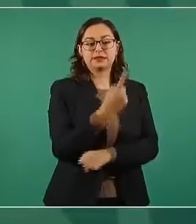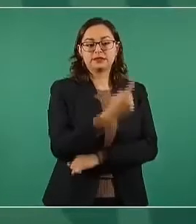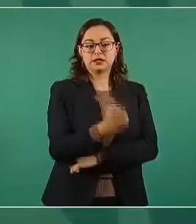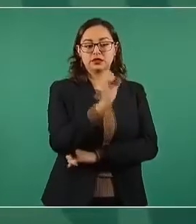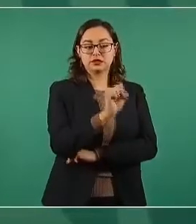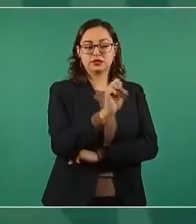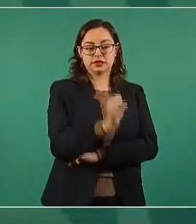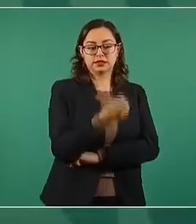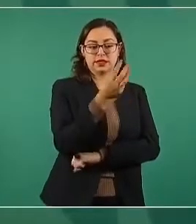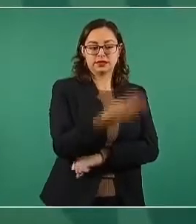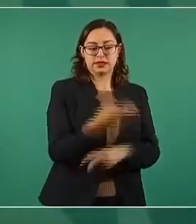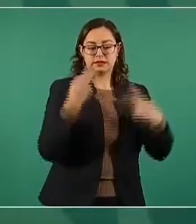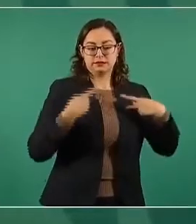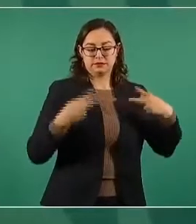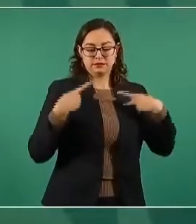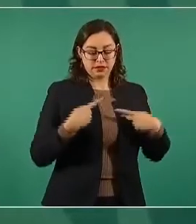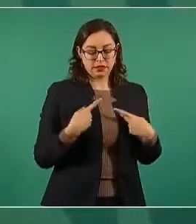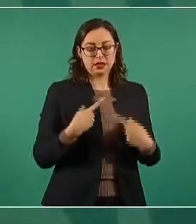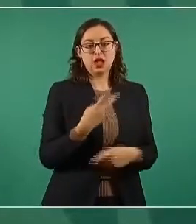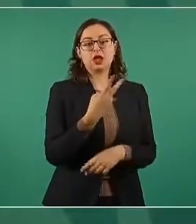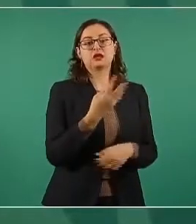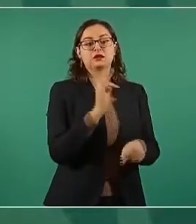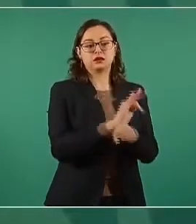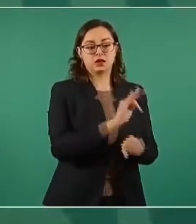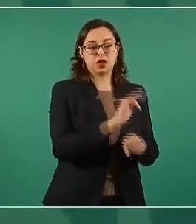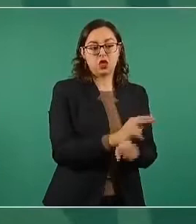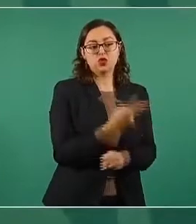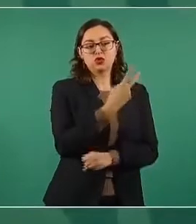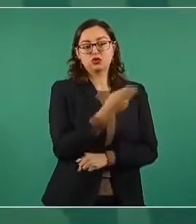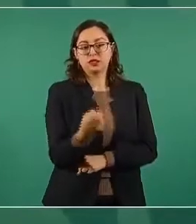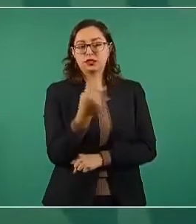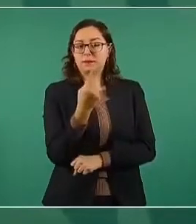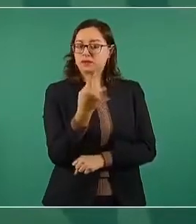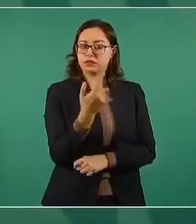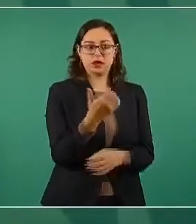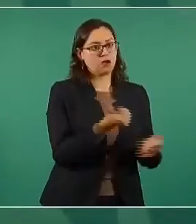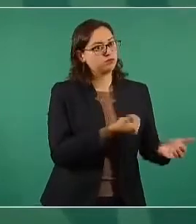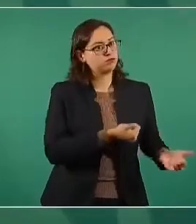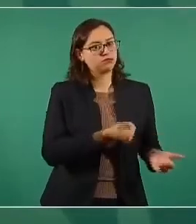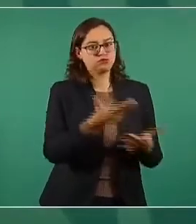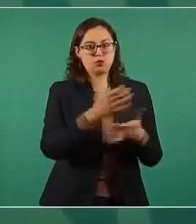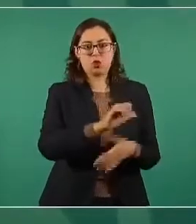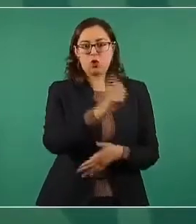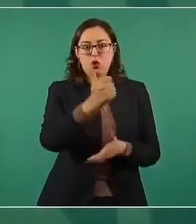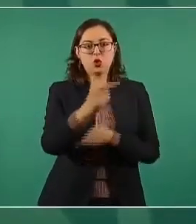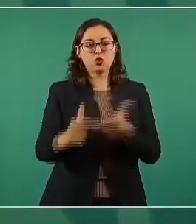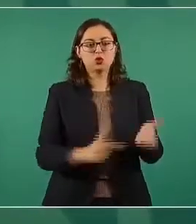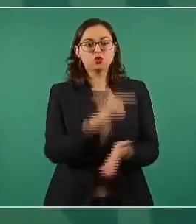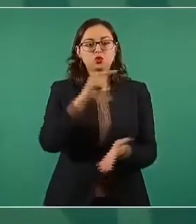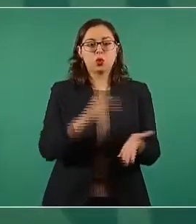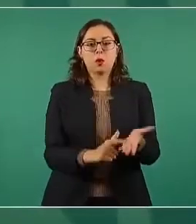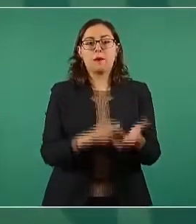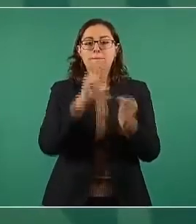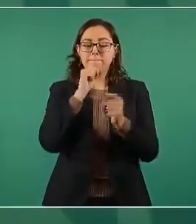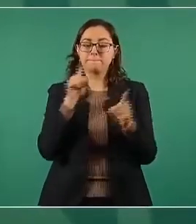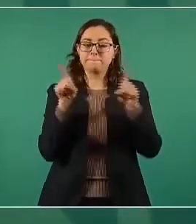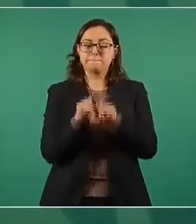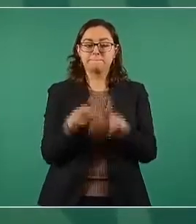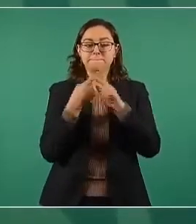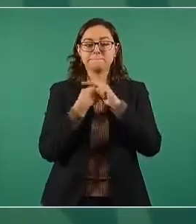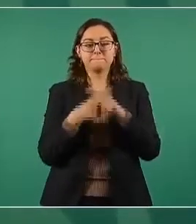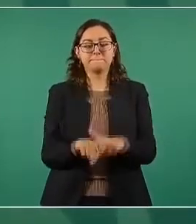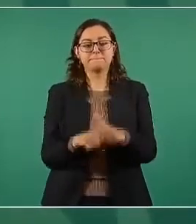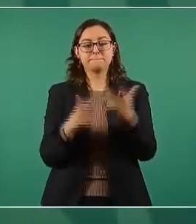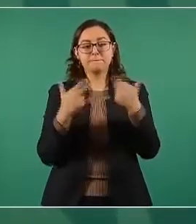rescatadas, 225 evacuadas. Se activaron 16 refugios temporales.